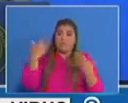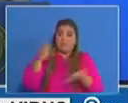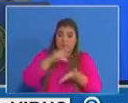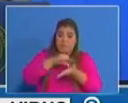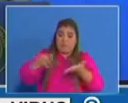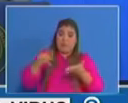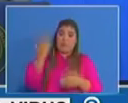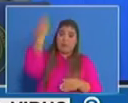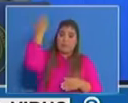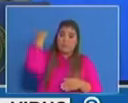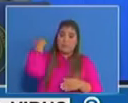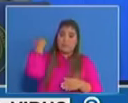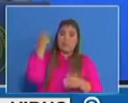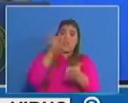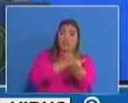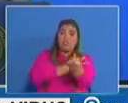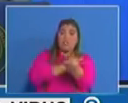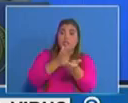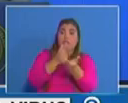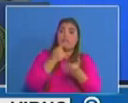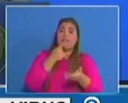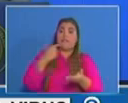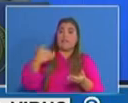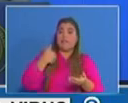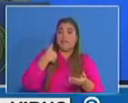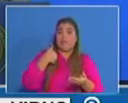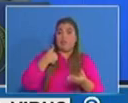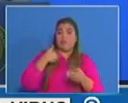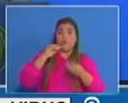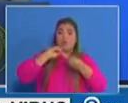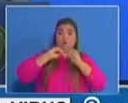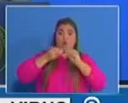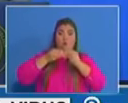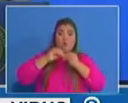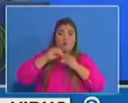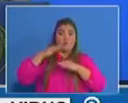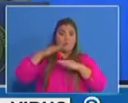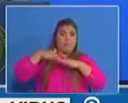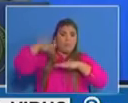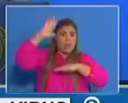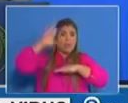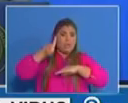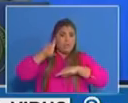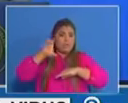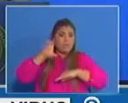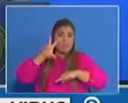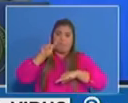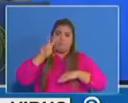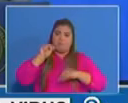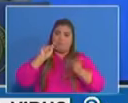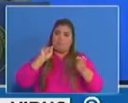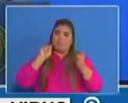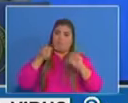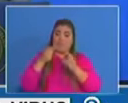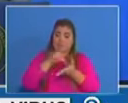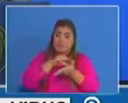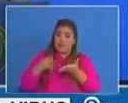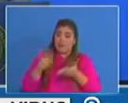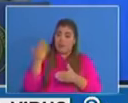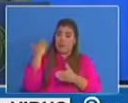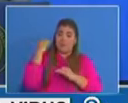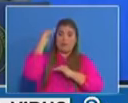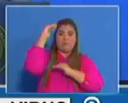bien tiene un reporte de número de casos que todavía no superan los 100 mostró un cambio versus la semana pasada